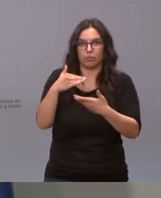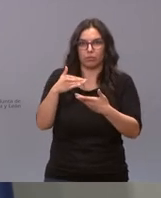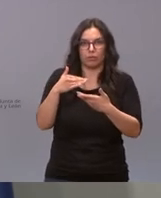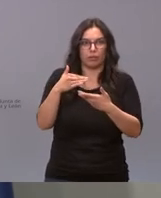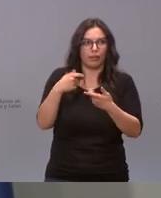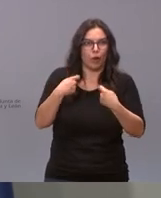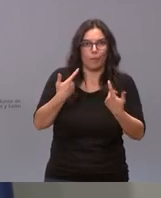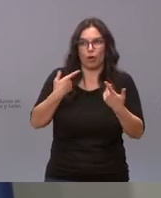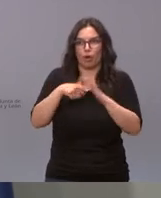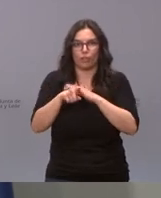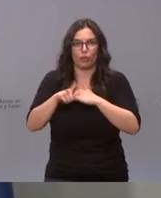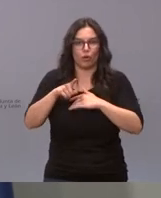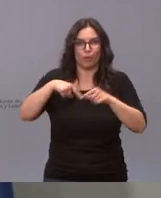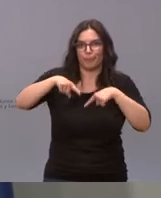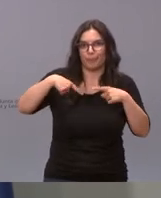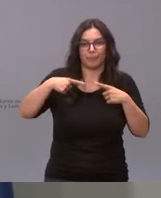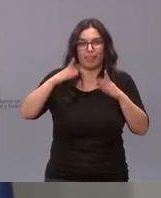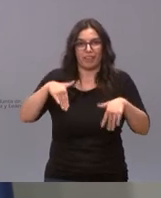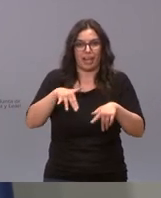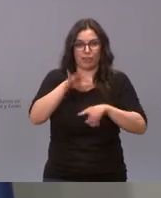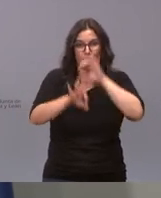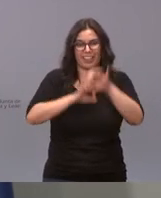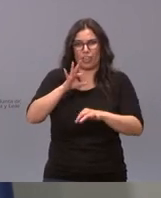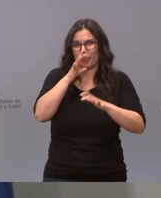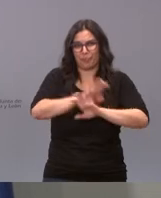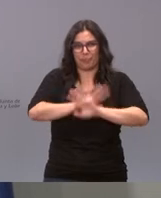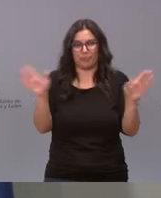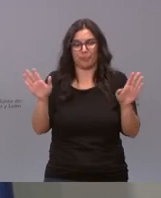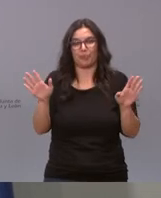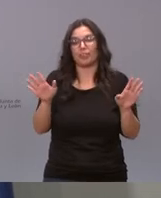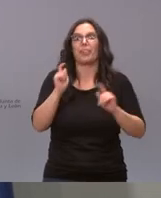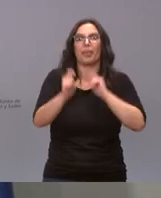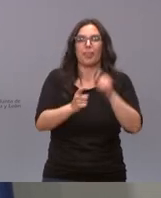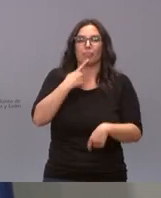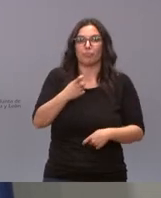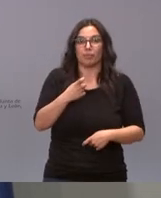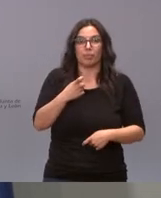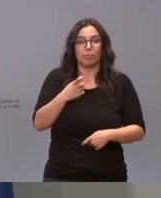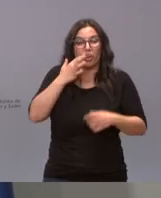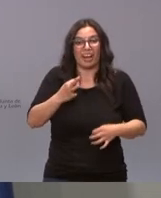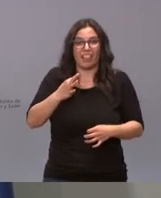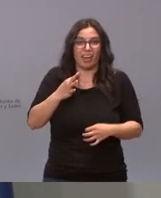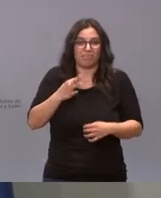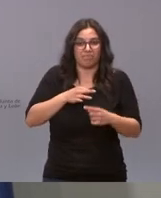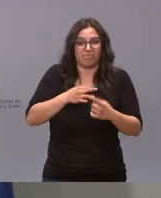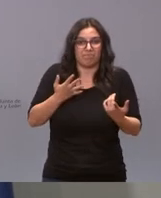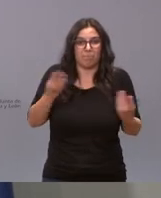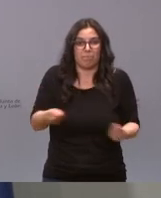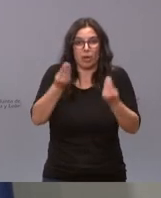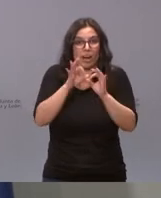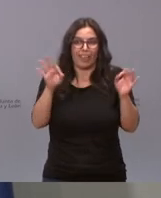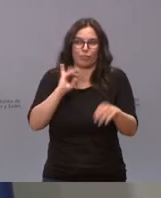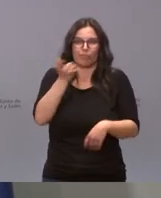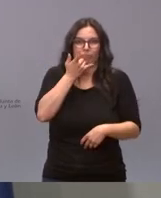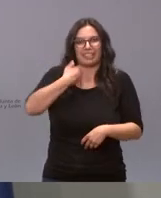Burgos una situación logística muy difícil que además no tuvo incidencia por lo tanto no vamos a repetir los